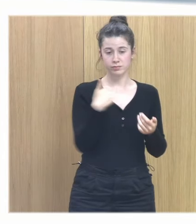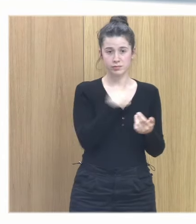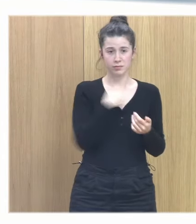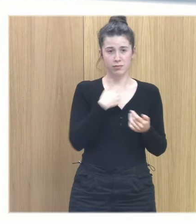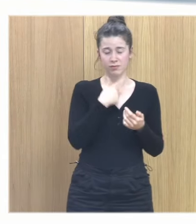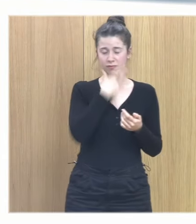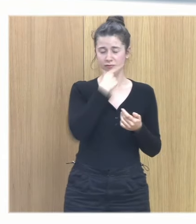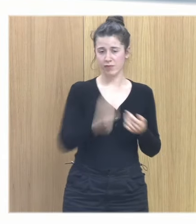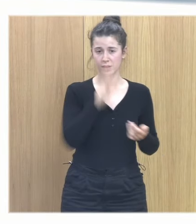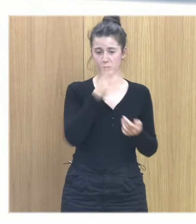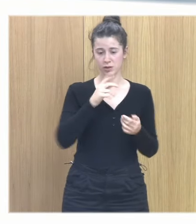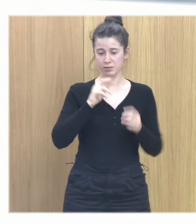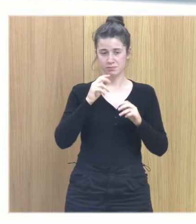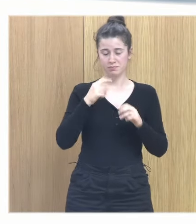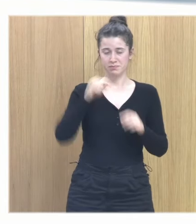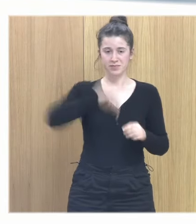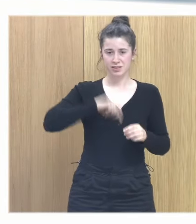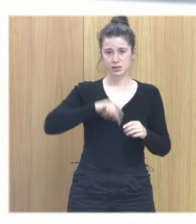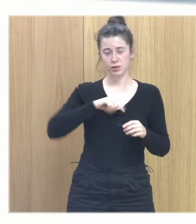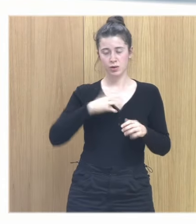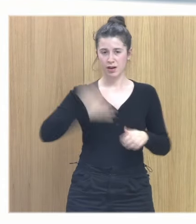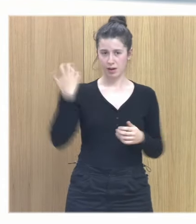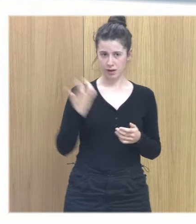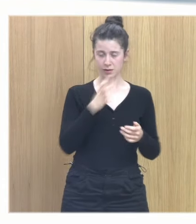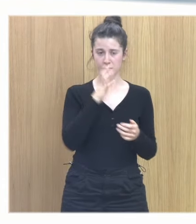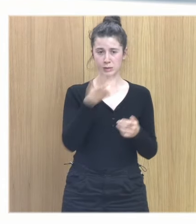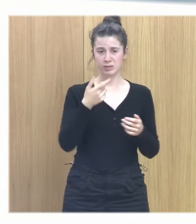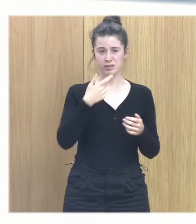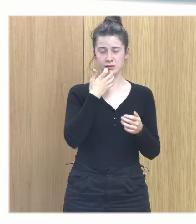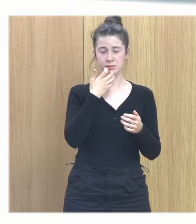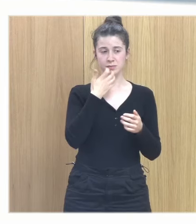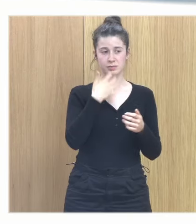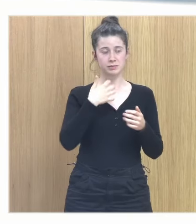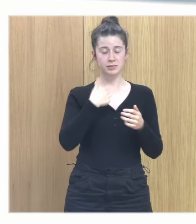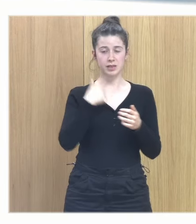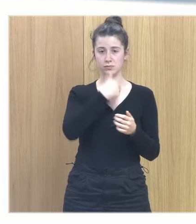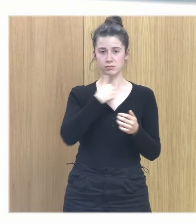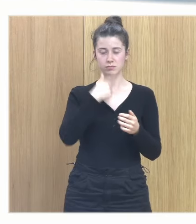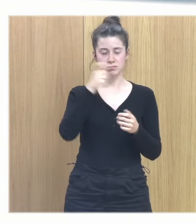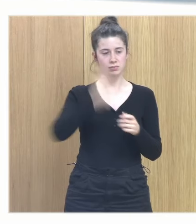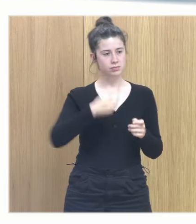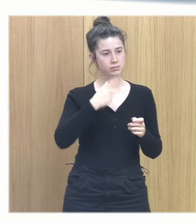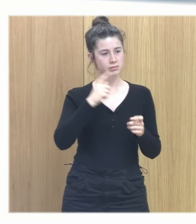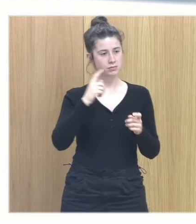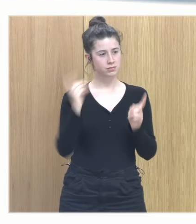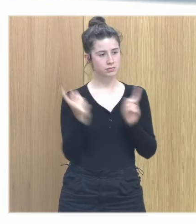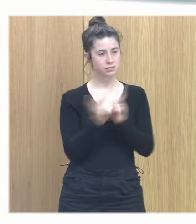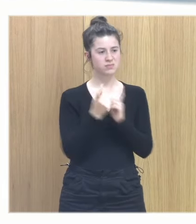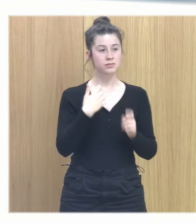impotencia igual que volviendo al sistema de protección la cantidad de educadores y educadoras que tengo de centros que se acaban llevando niños a casa